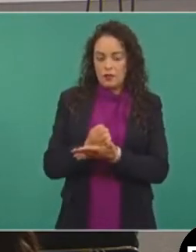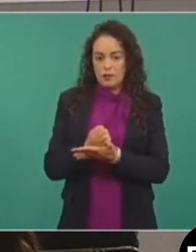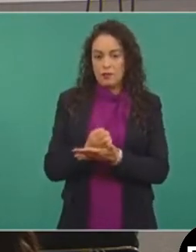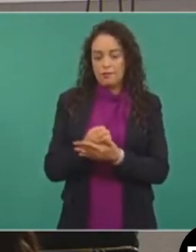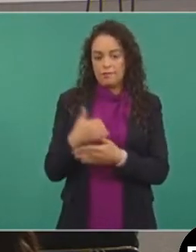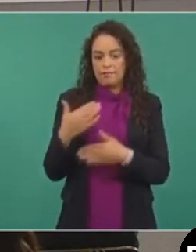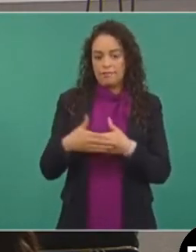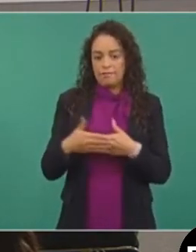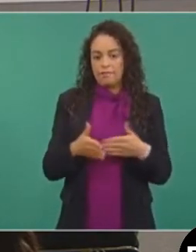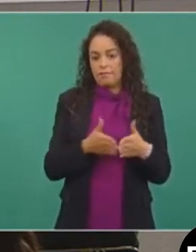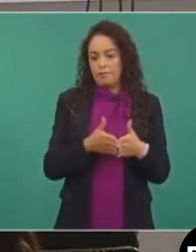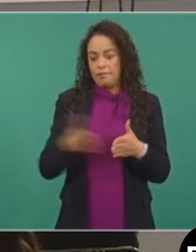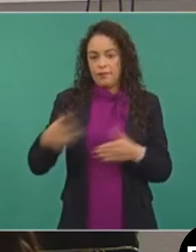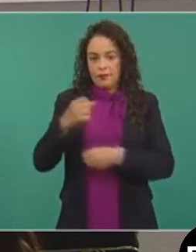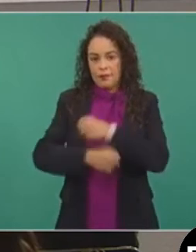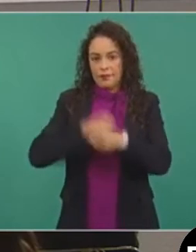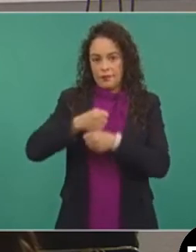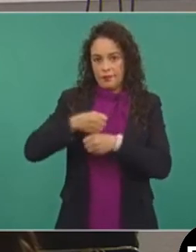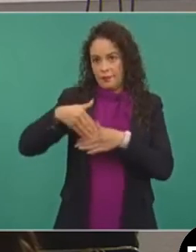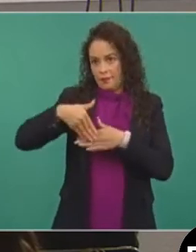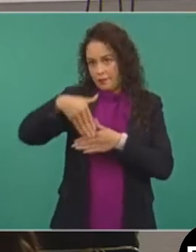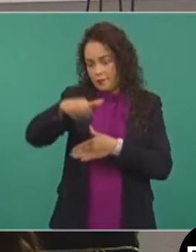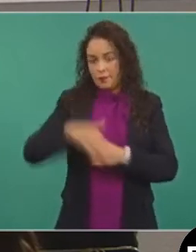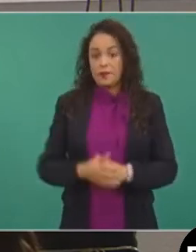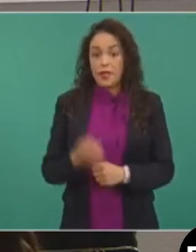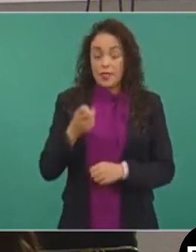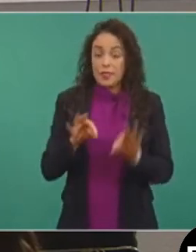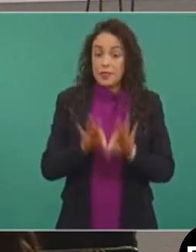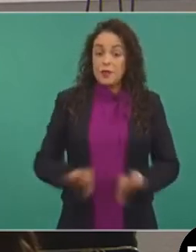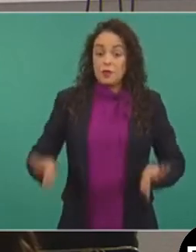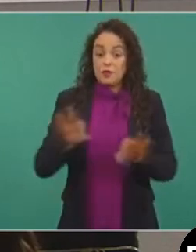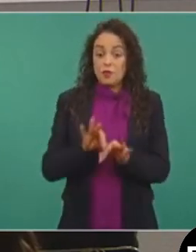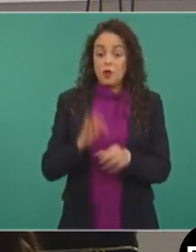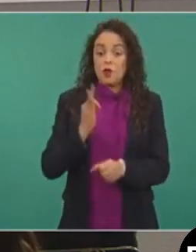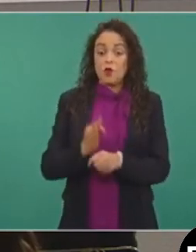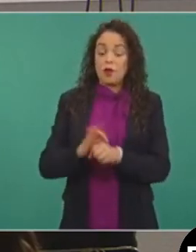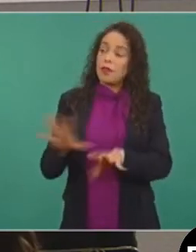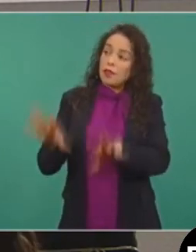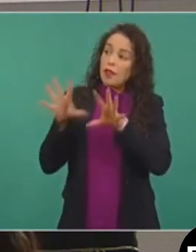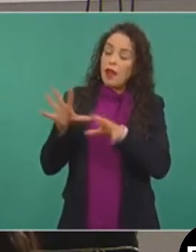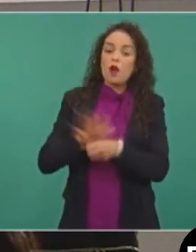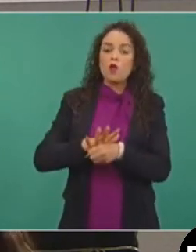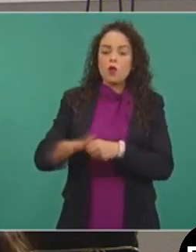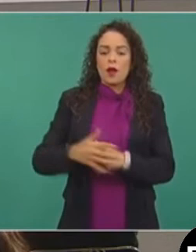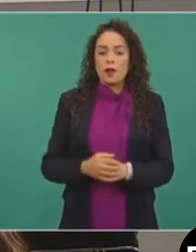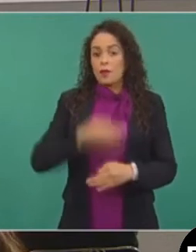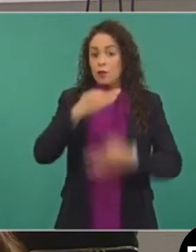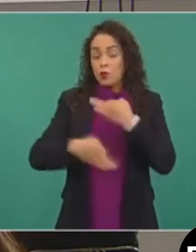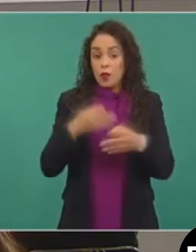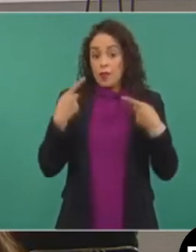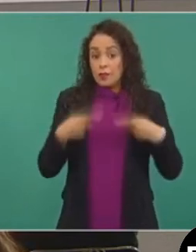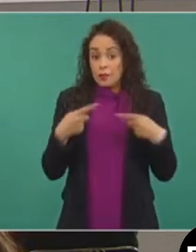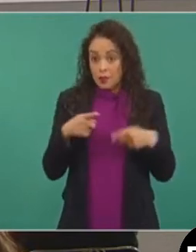próximos años. Entonces, lo importante, lo relevante a destacar es que todas y todos los trabajadores